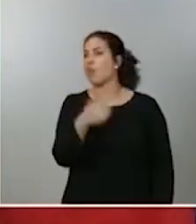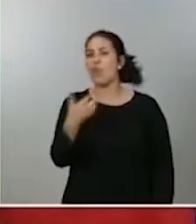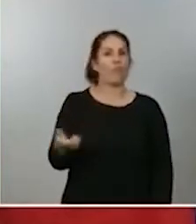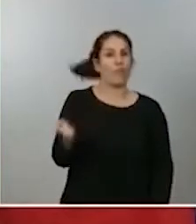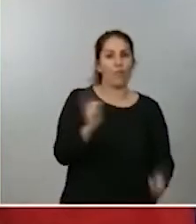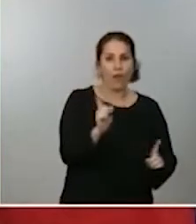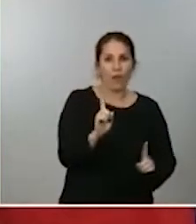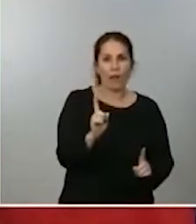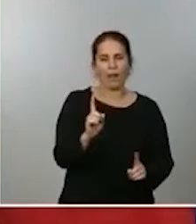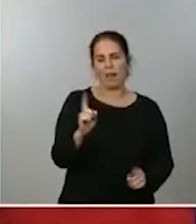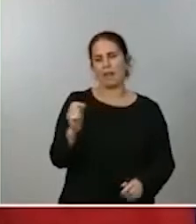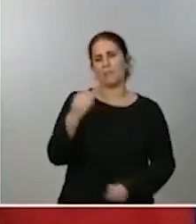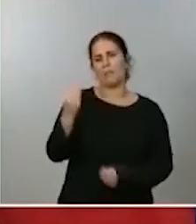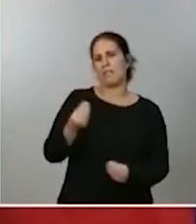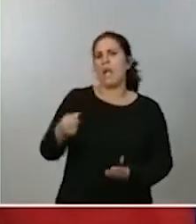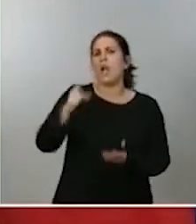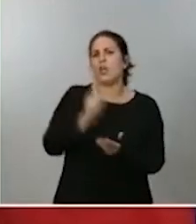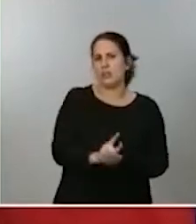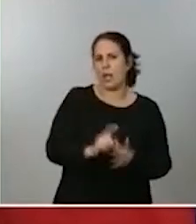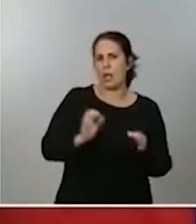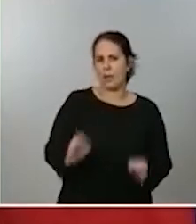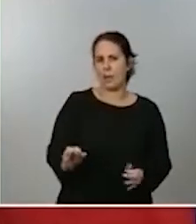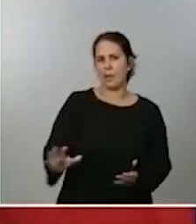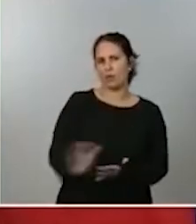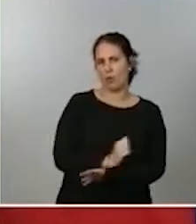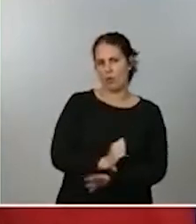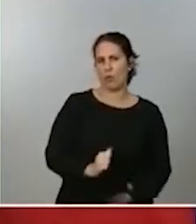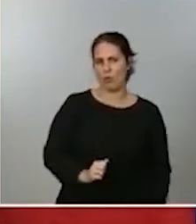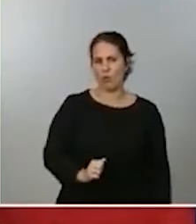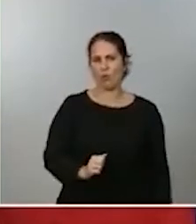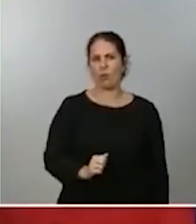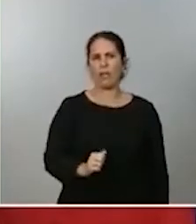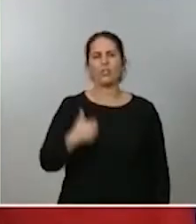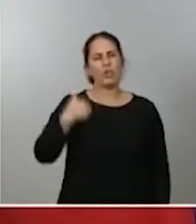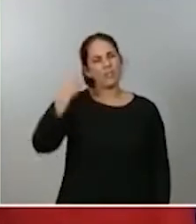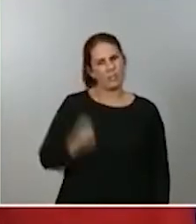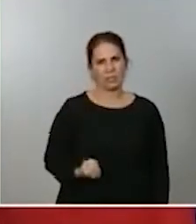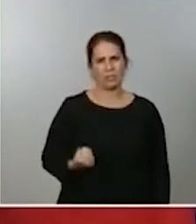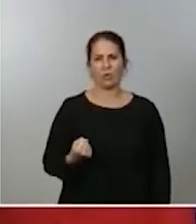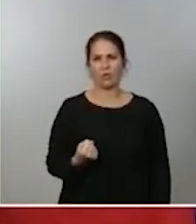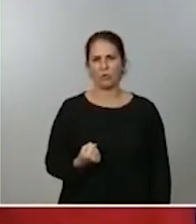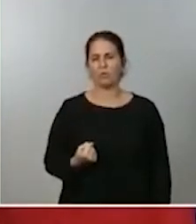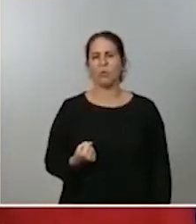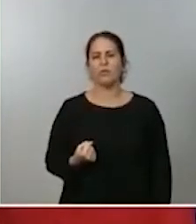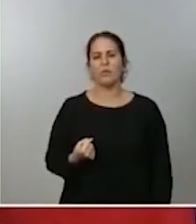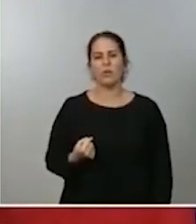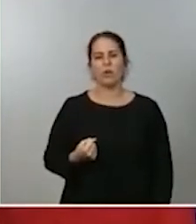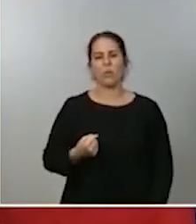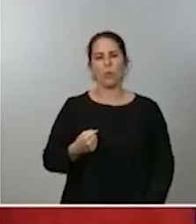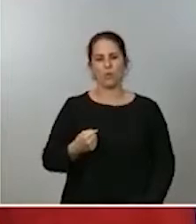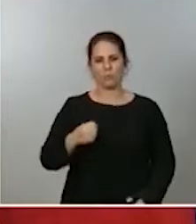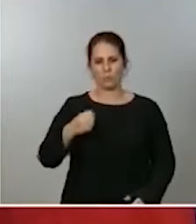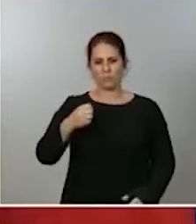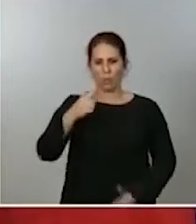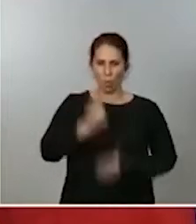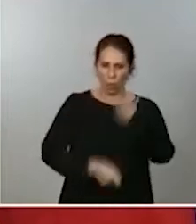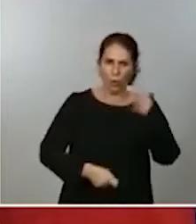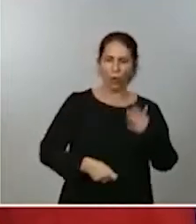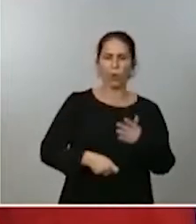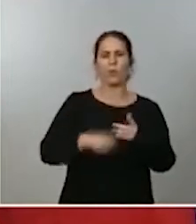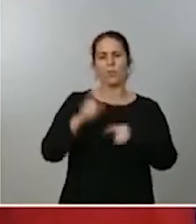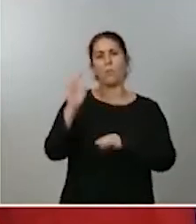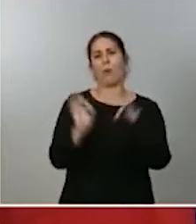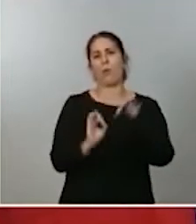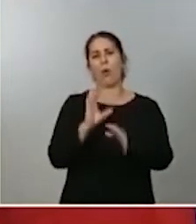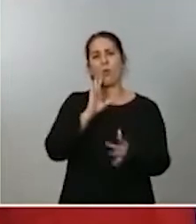que replantearse el conjunto de actuaciones insisto de manera contundente pero también proporcionada a los indicadores y a los datos que en cada